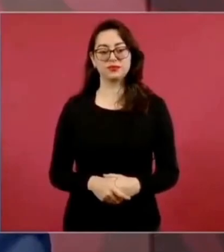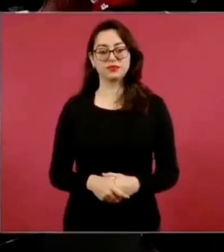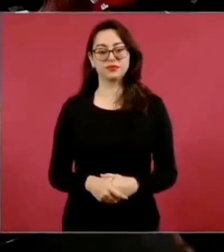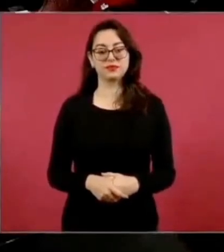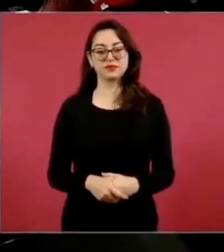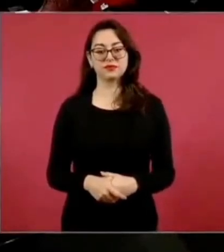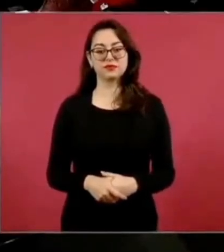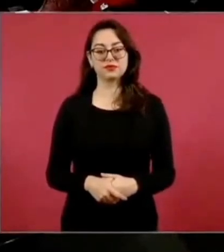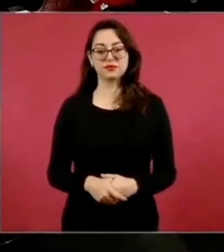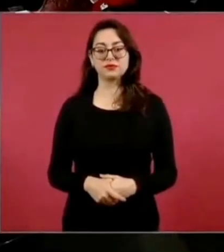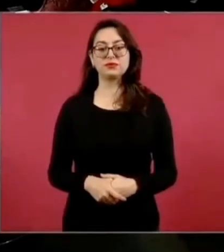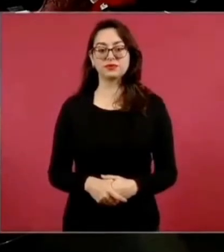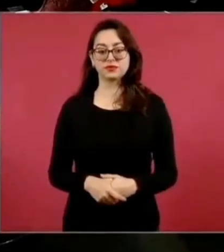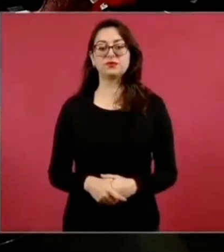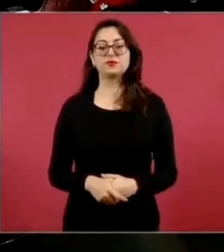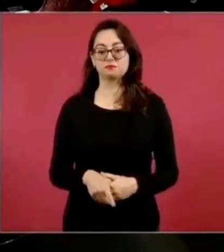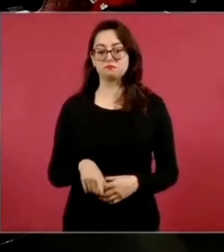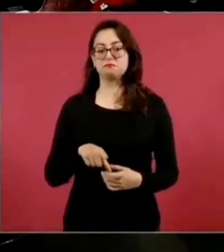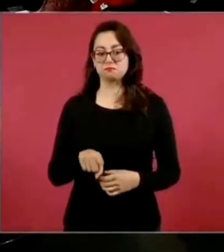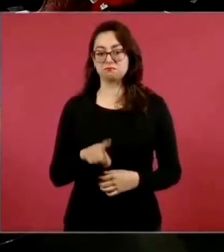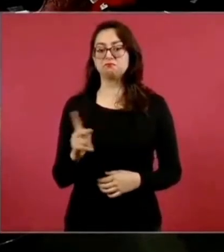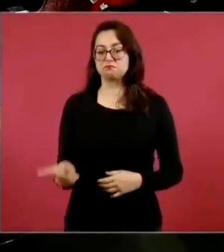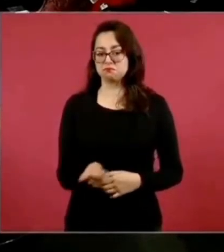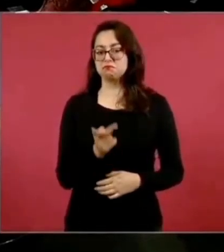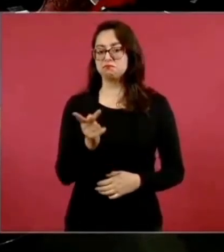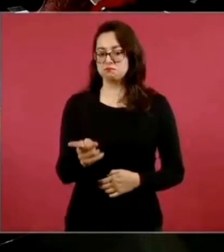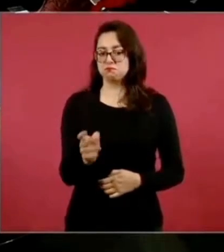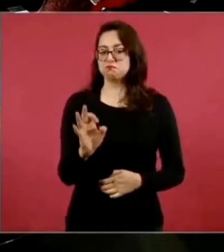entonces qué bien que me preguntas sobre eso